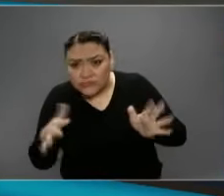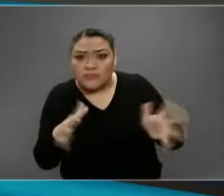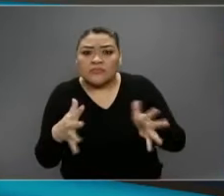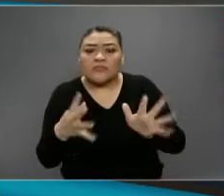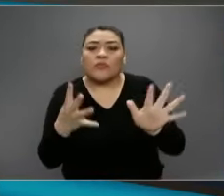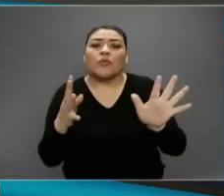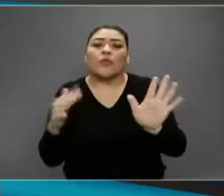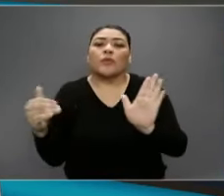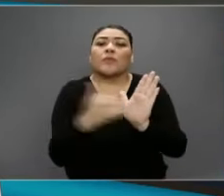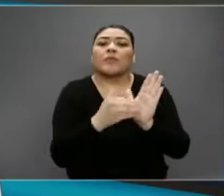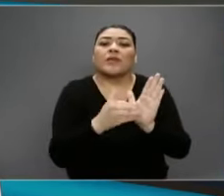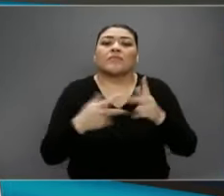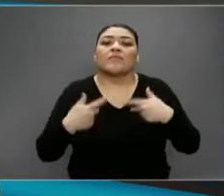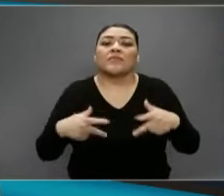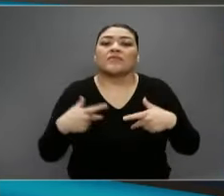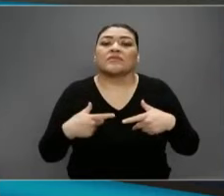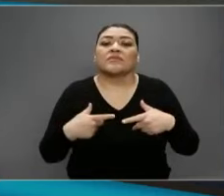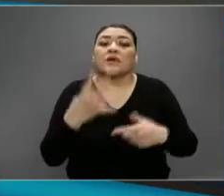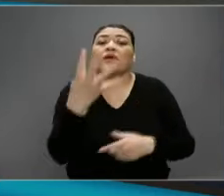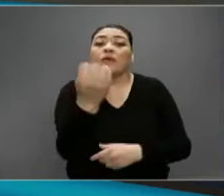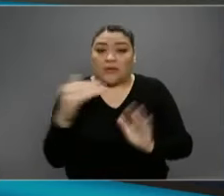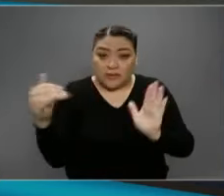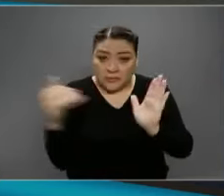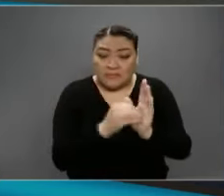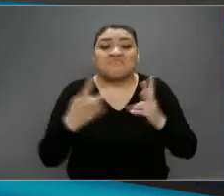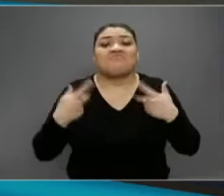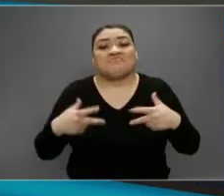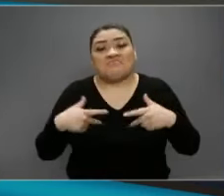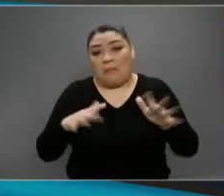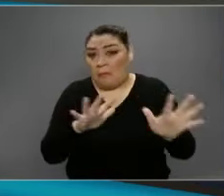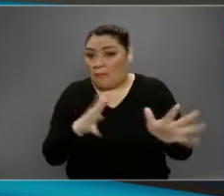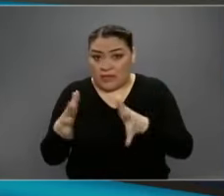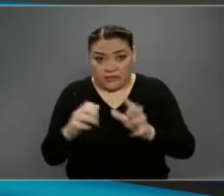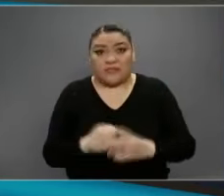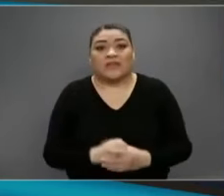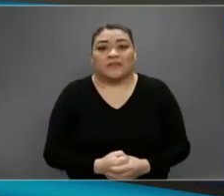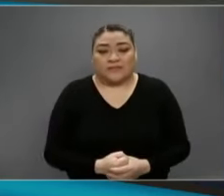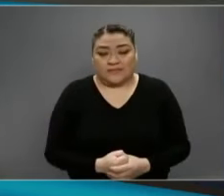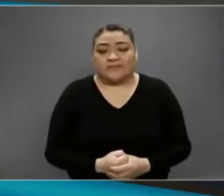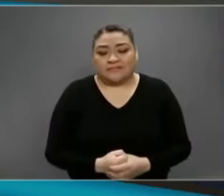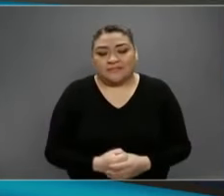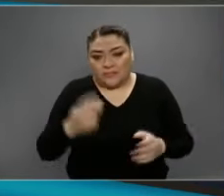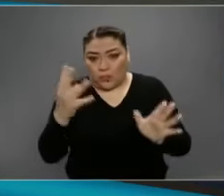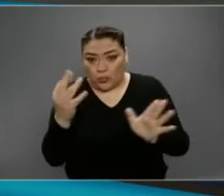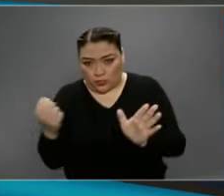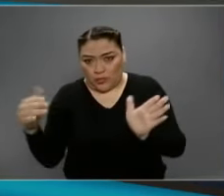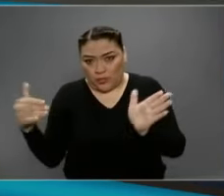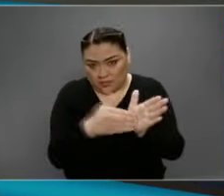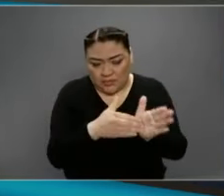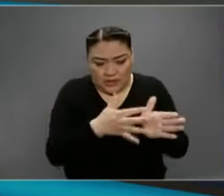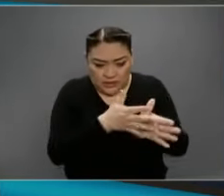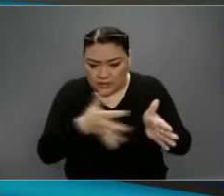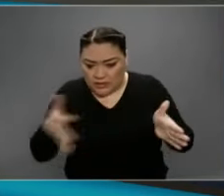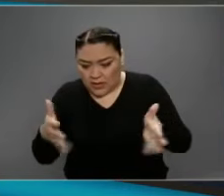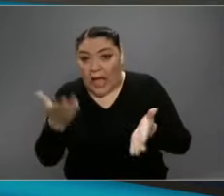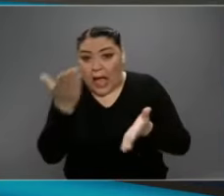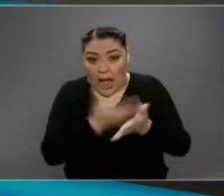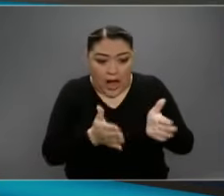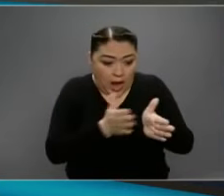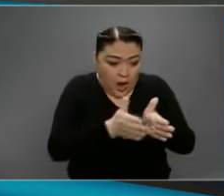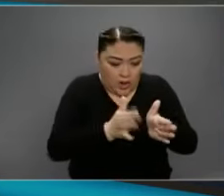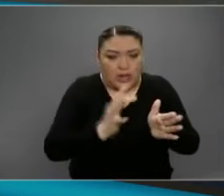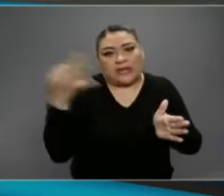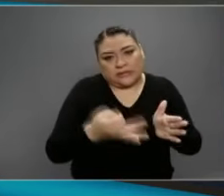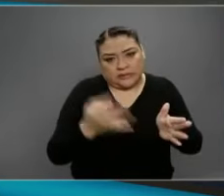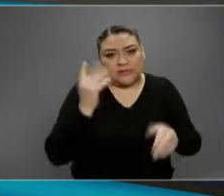de cerca de 9,000 personas. De estas 9,000 personas son las 1,000 que ya son